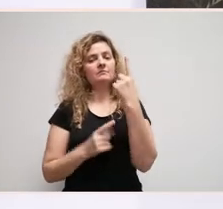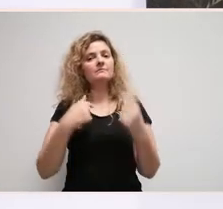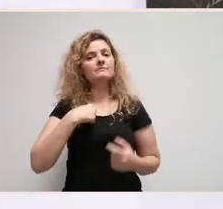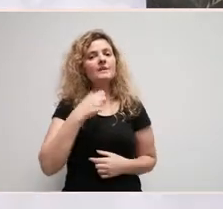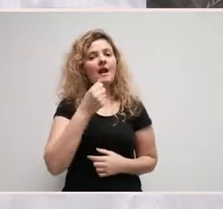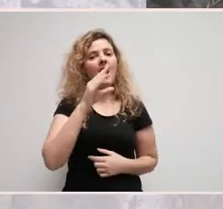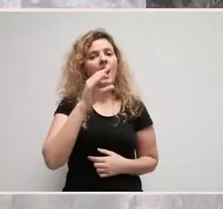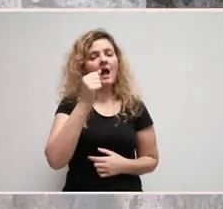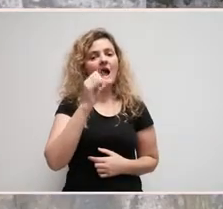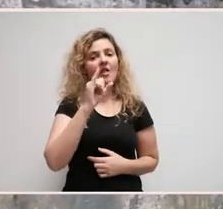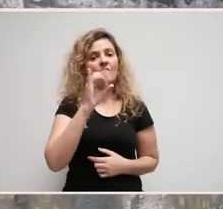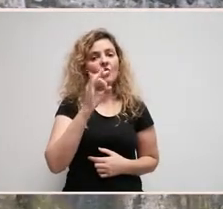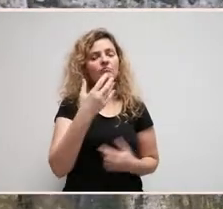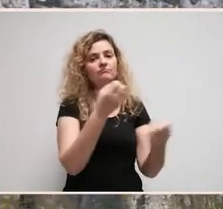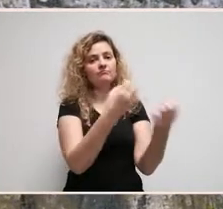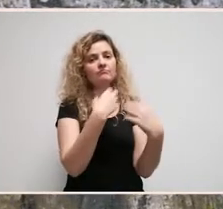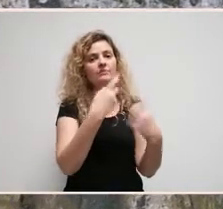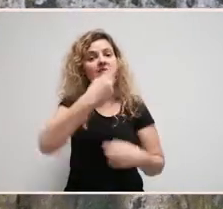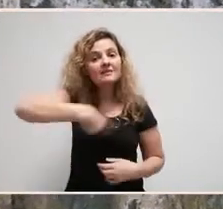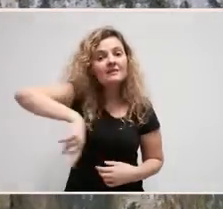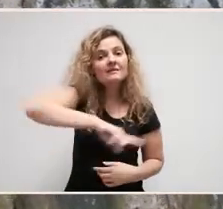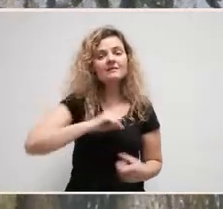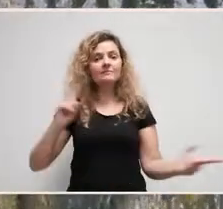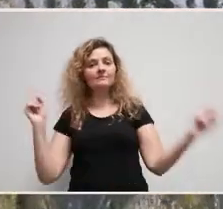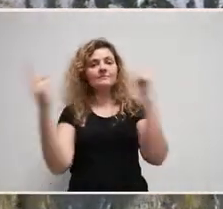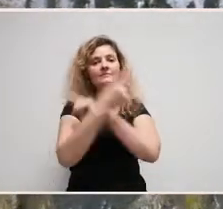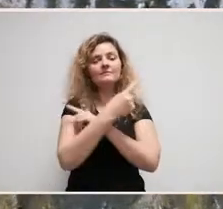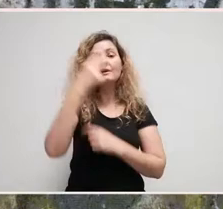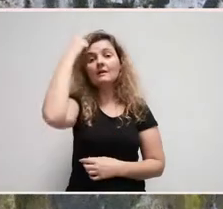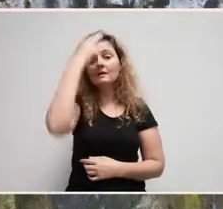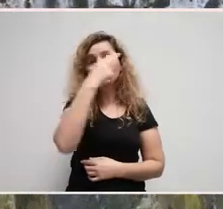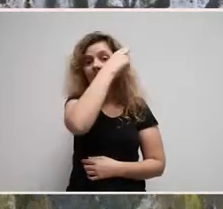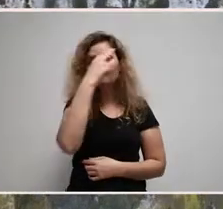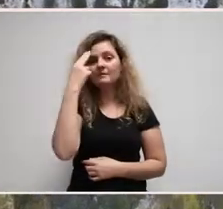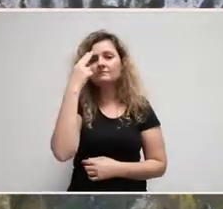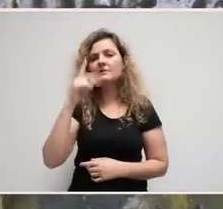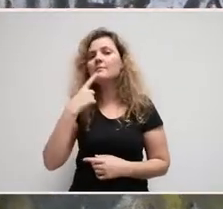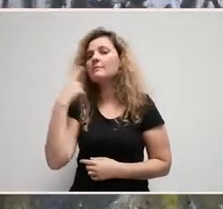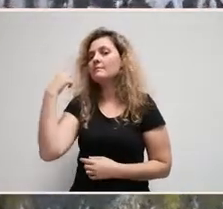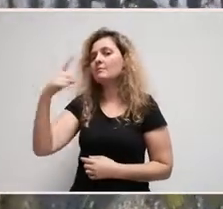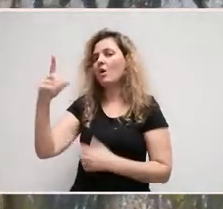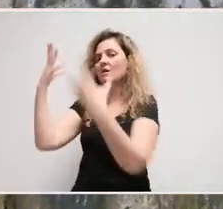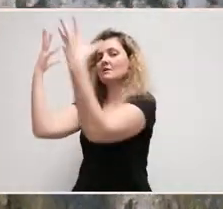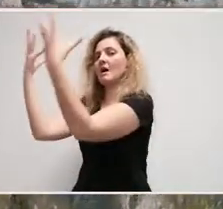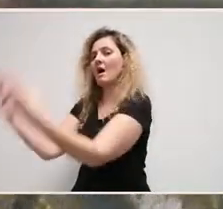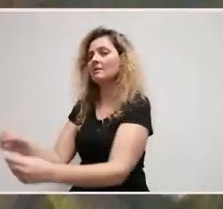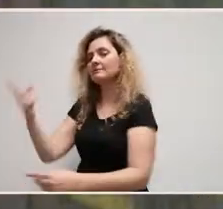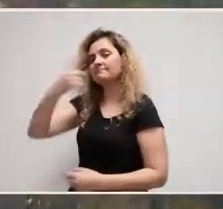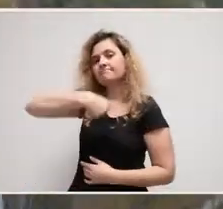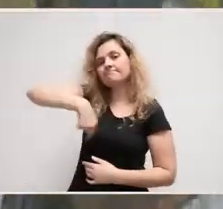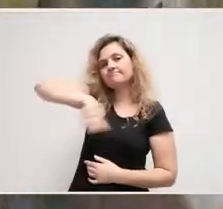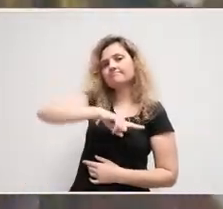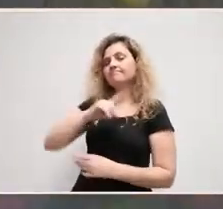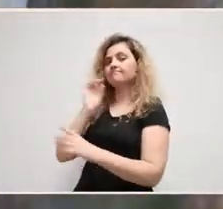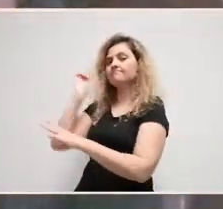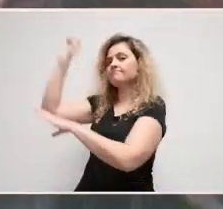dicindolle que, si él e os seus soldados se convertían ao cristianismo, maliese importante diferencian o número